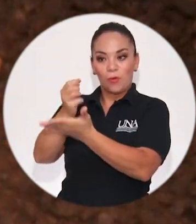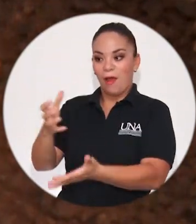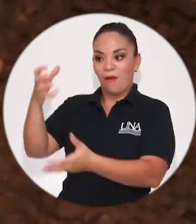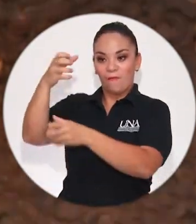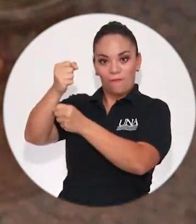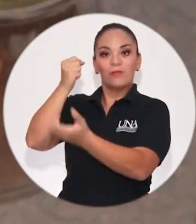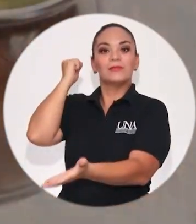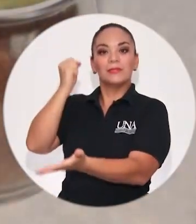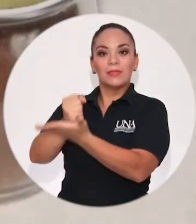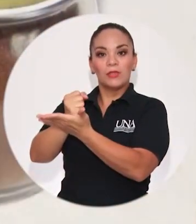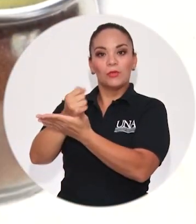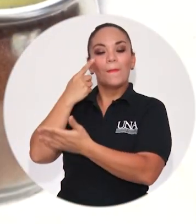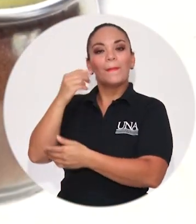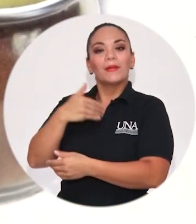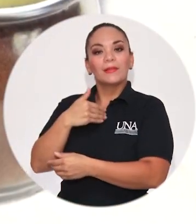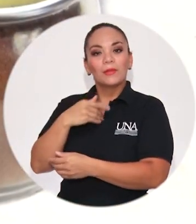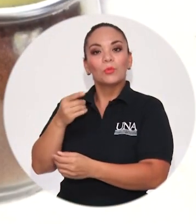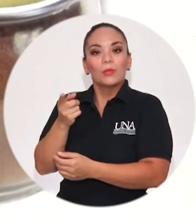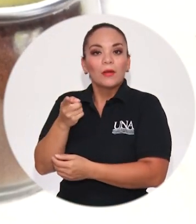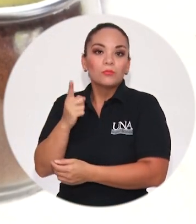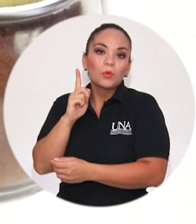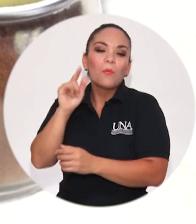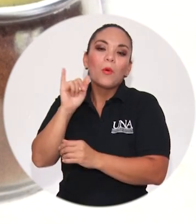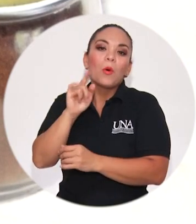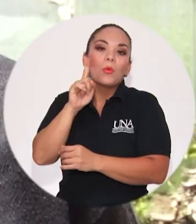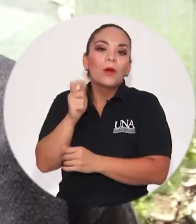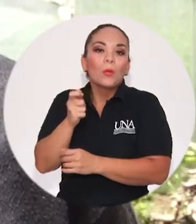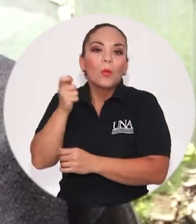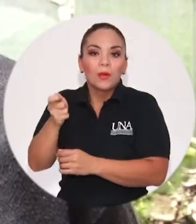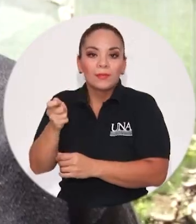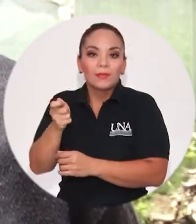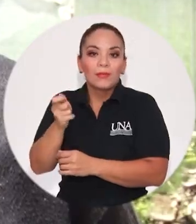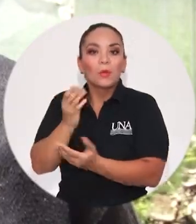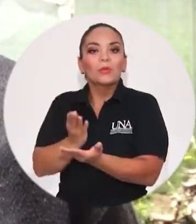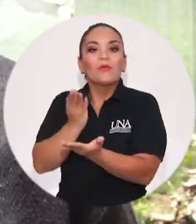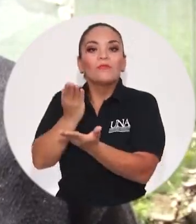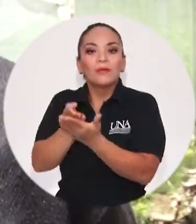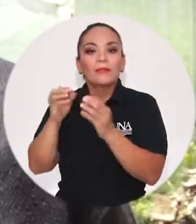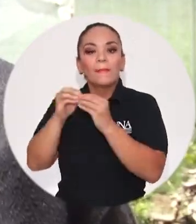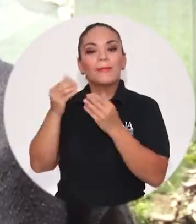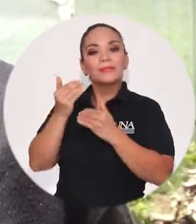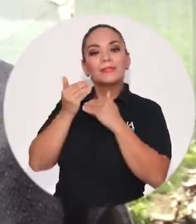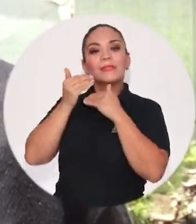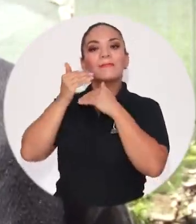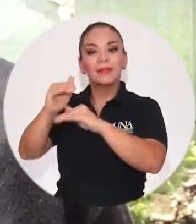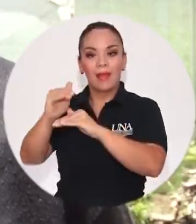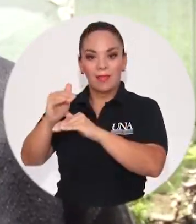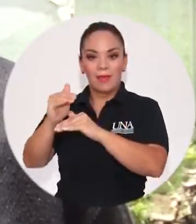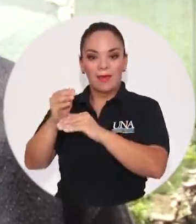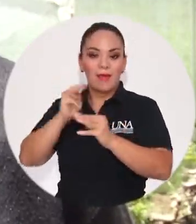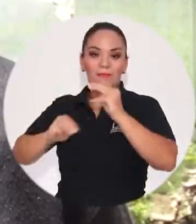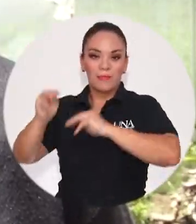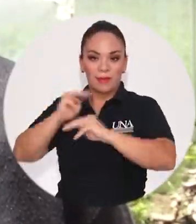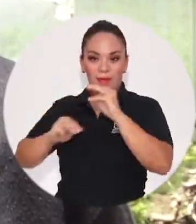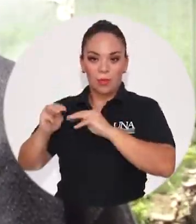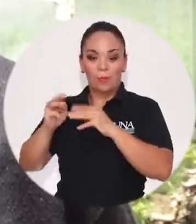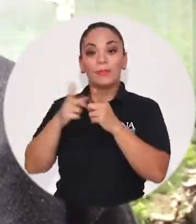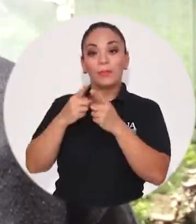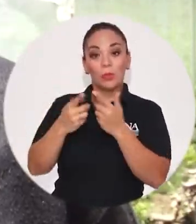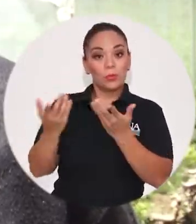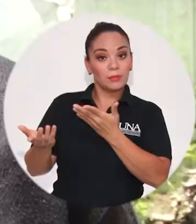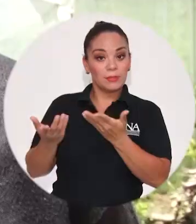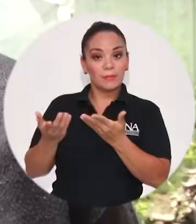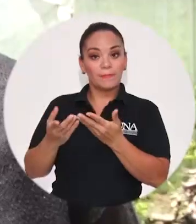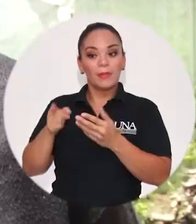mediante transferencias, poder tener esos recursos. Y creo que el lograr sacar de la zona